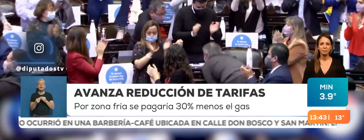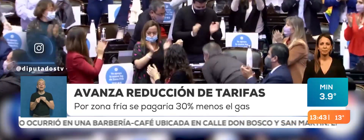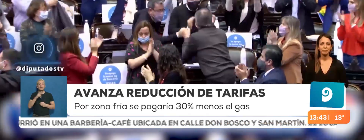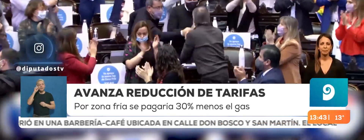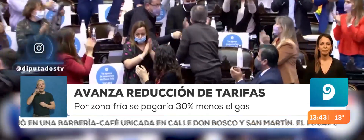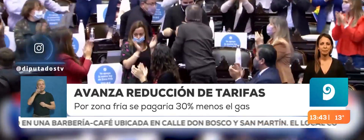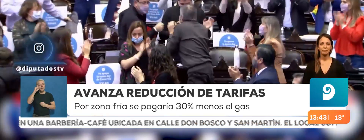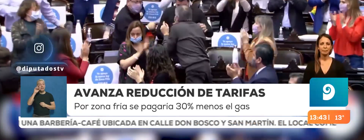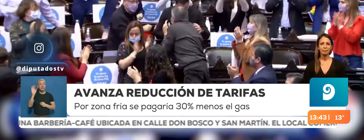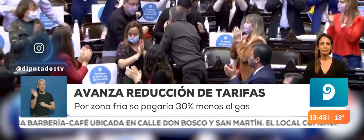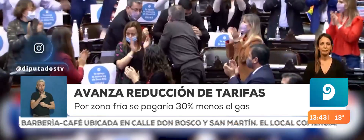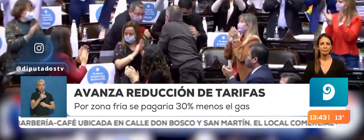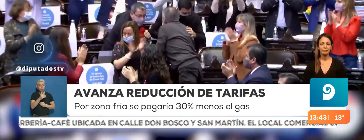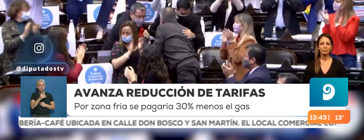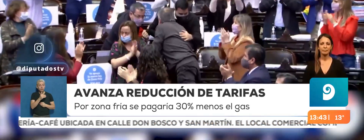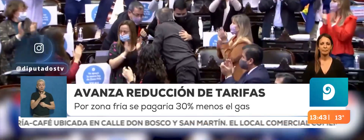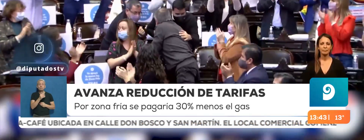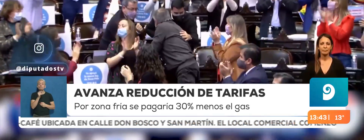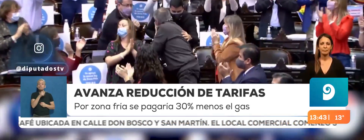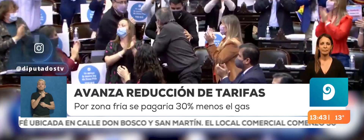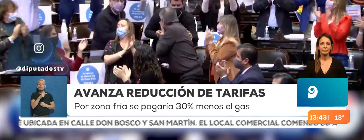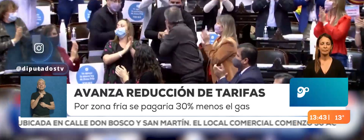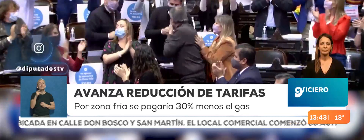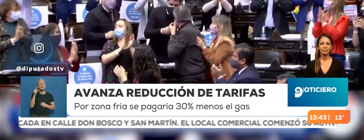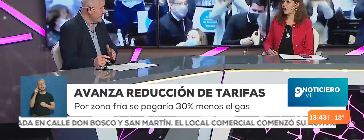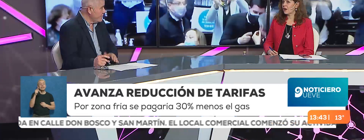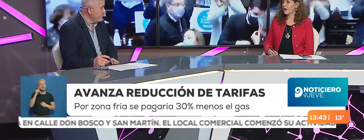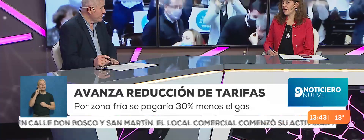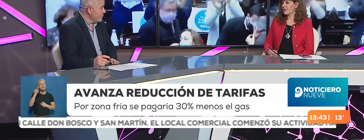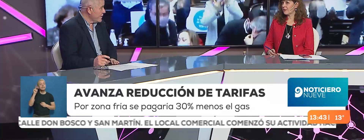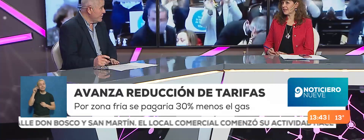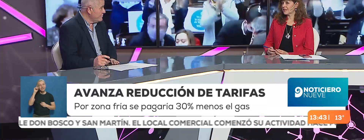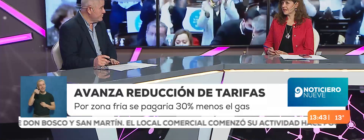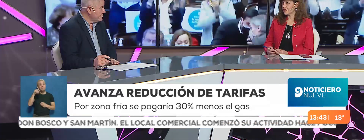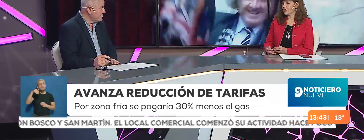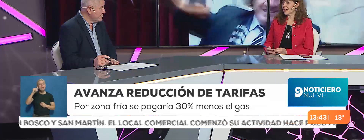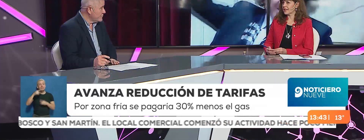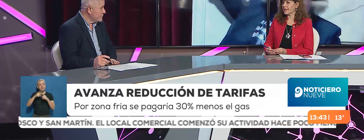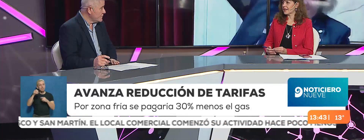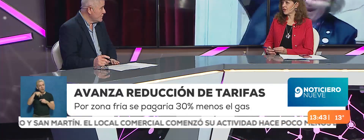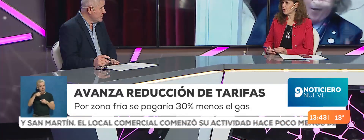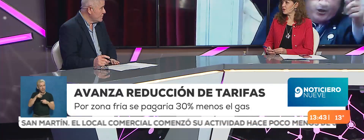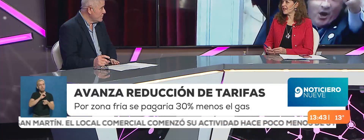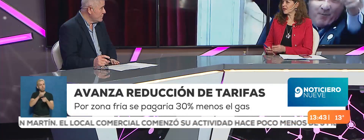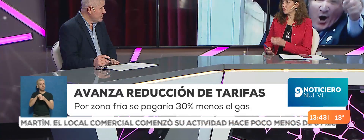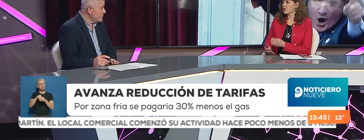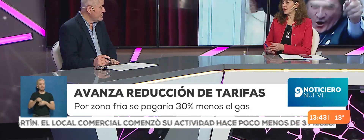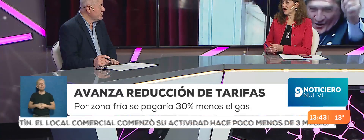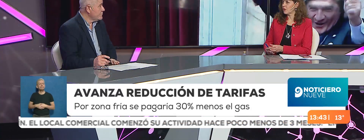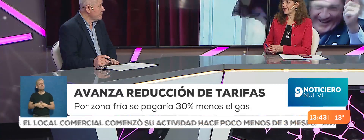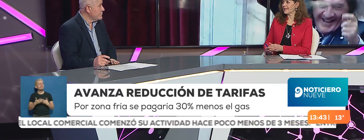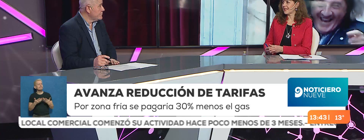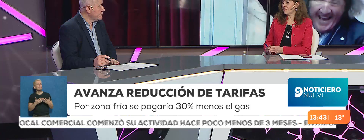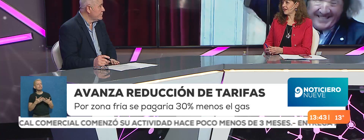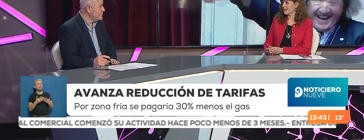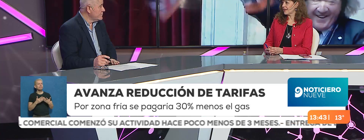del bloque de diputados, del Frente de Todos, perdón, Máximo Kirchner. Claro. Ahora, para entenderlo, Ricardo, no es una reducción,